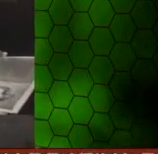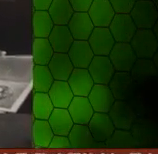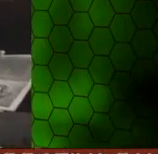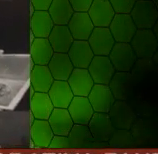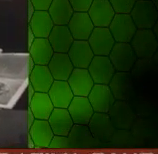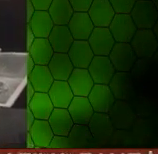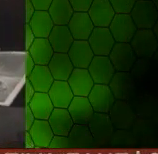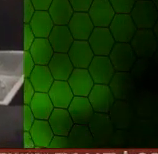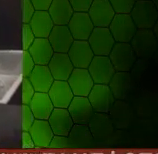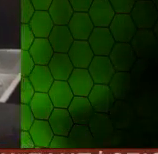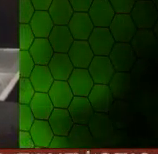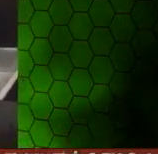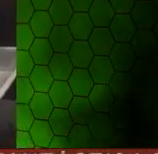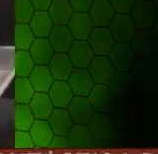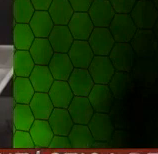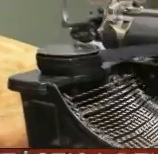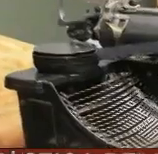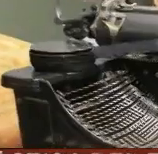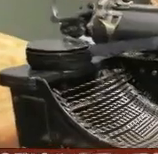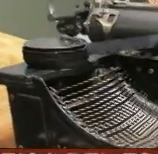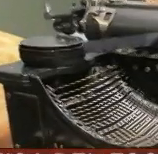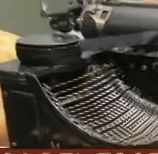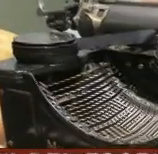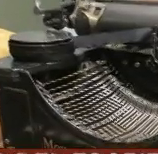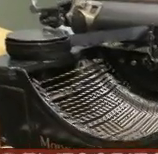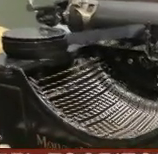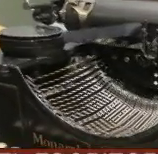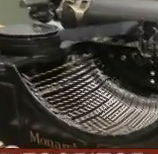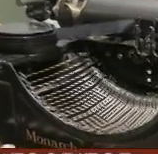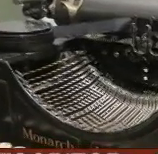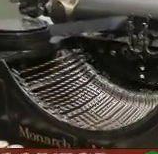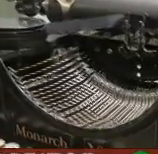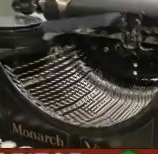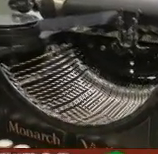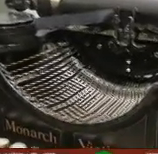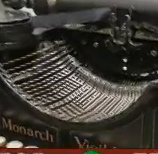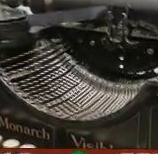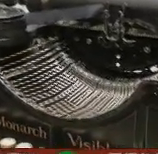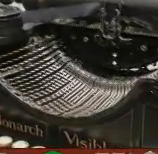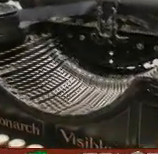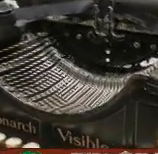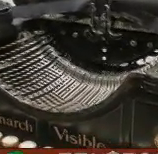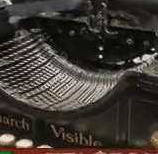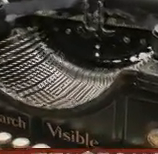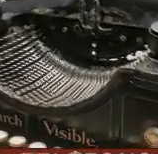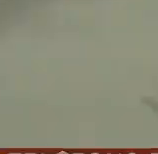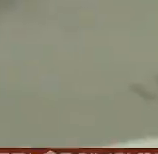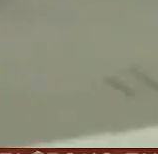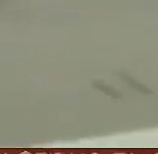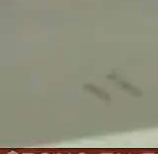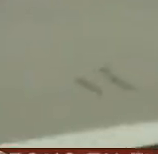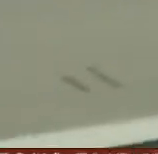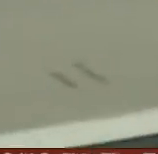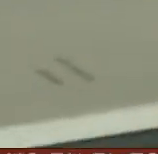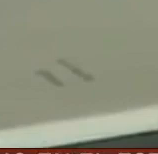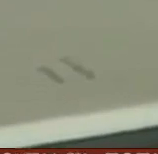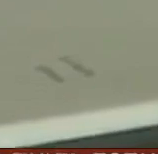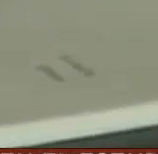expresión y por consecuencia de redacción no no es lo mismo un ensayo tengo que empezar a buscar